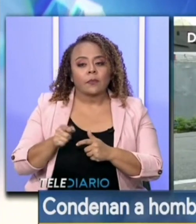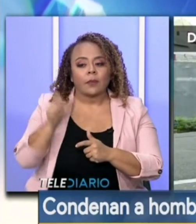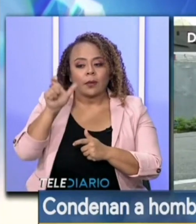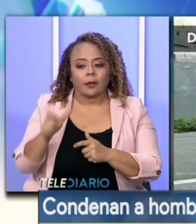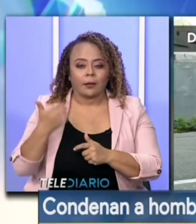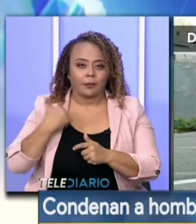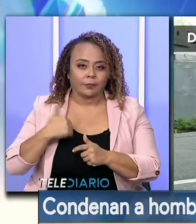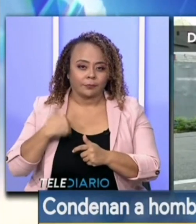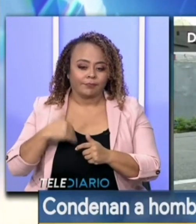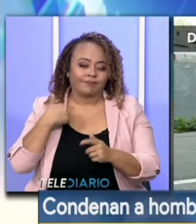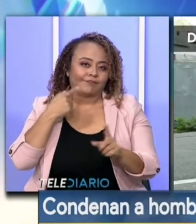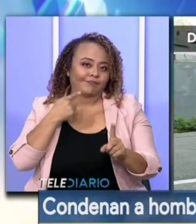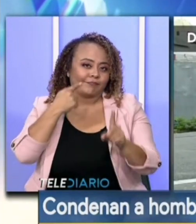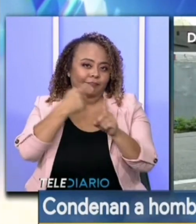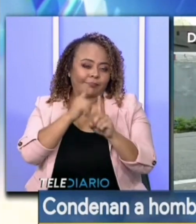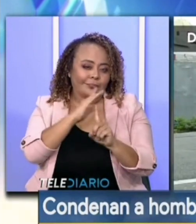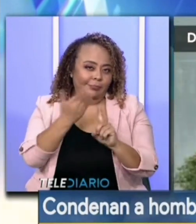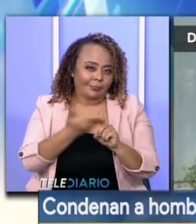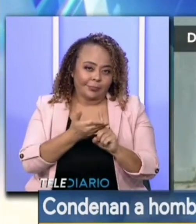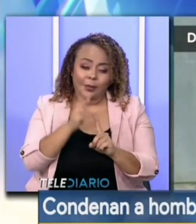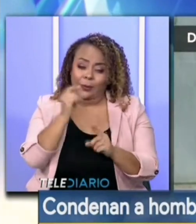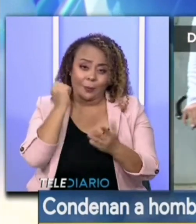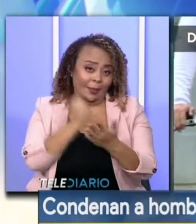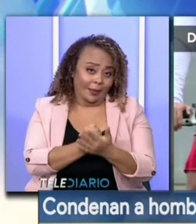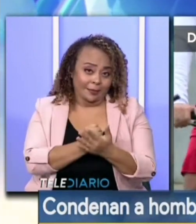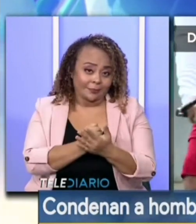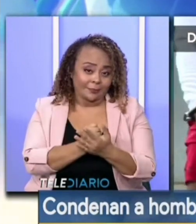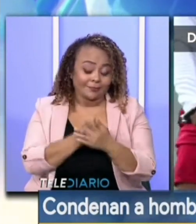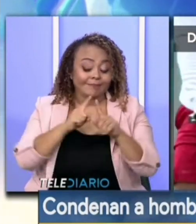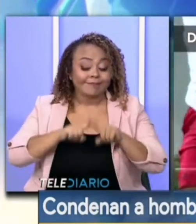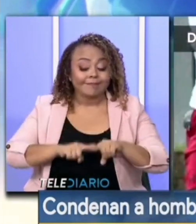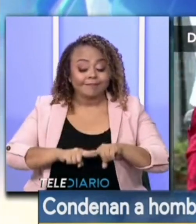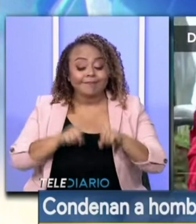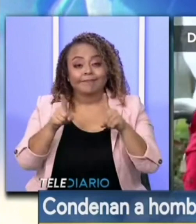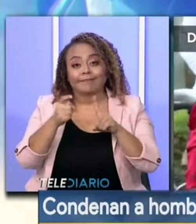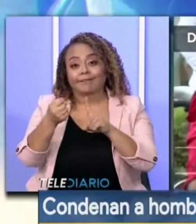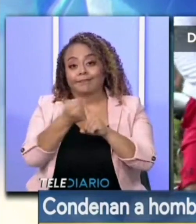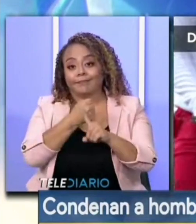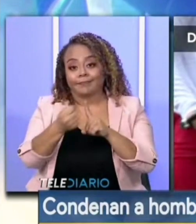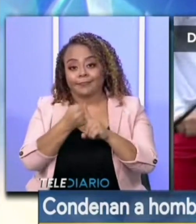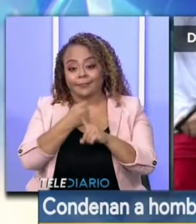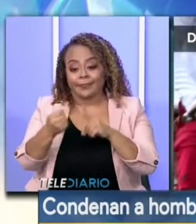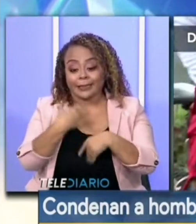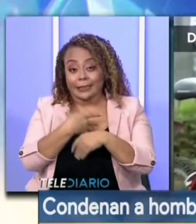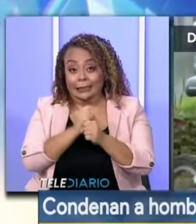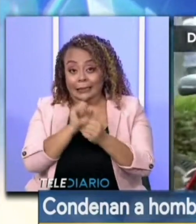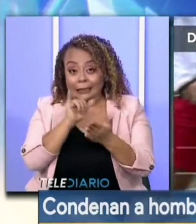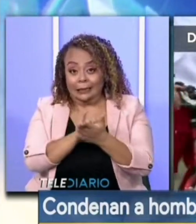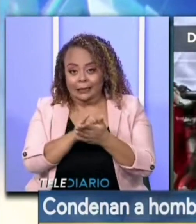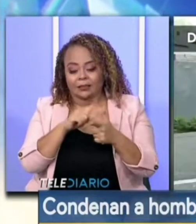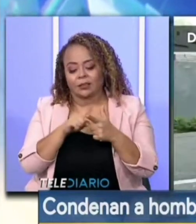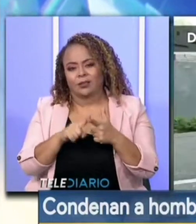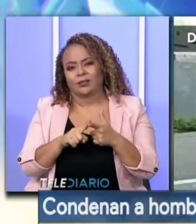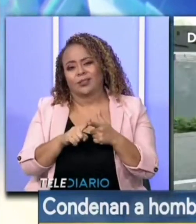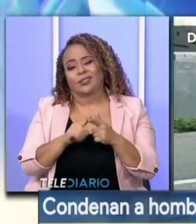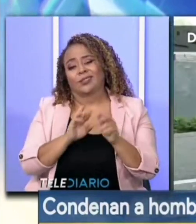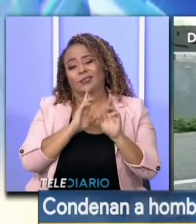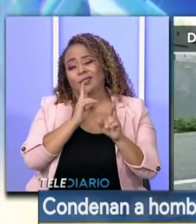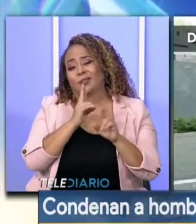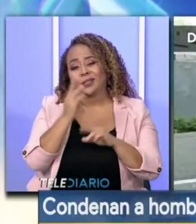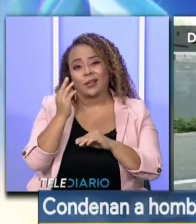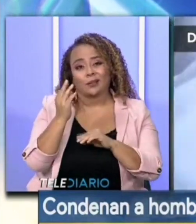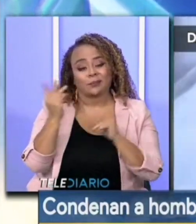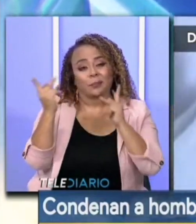el sentenciado tenía una intención de lesionar y no de matar. Sin embargo, la violencia con que realizó el acto terminó con un resultado